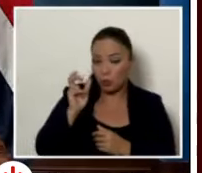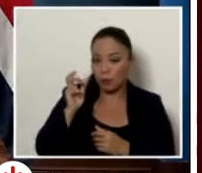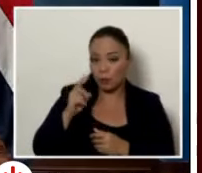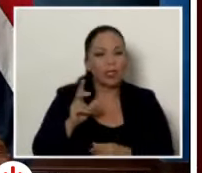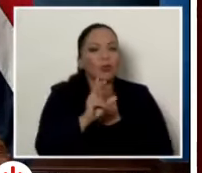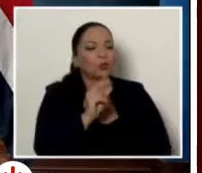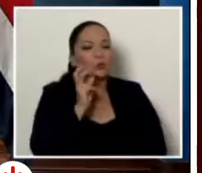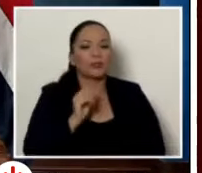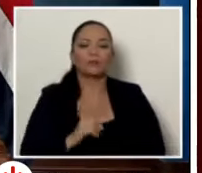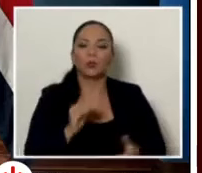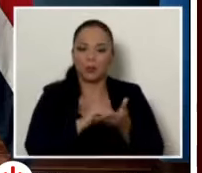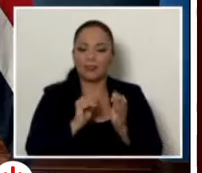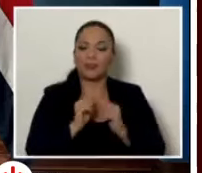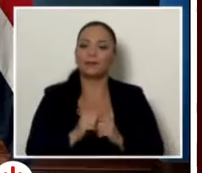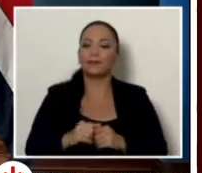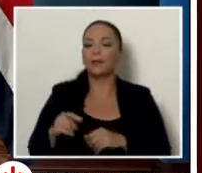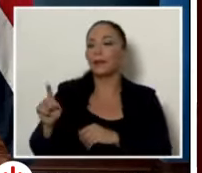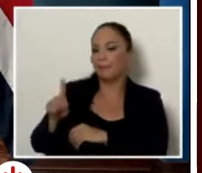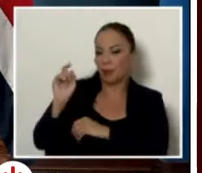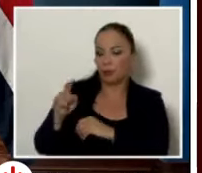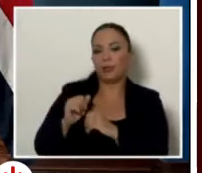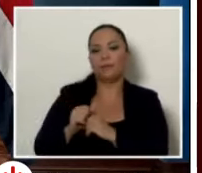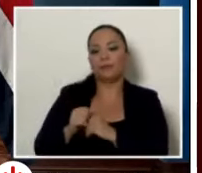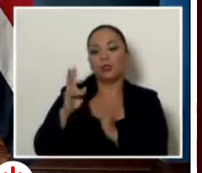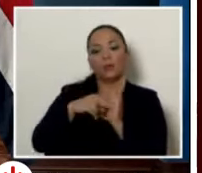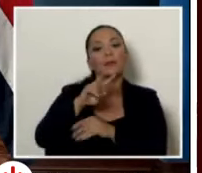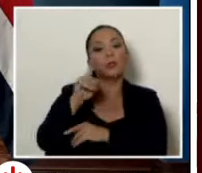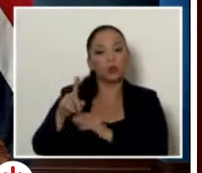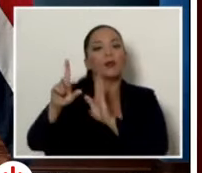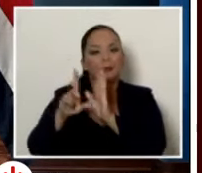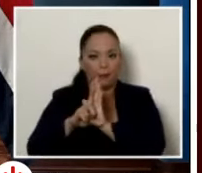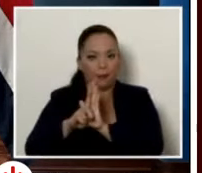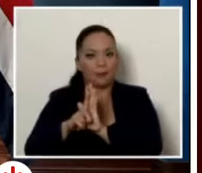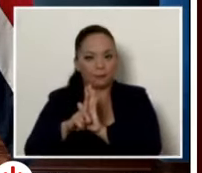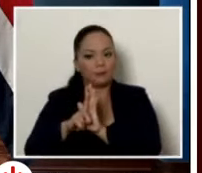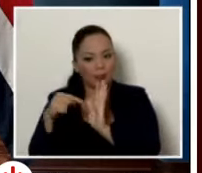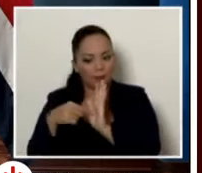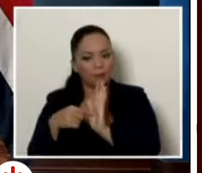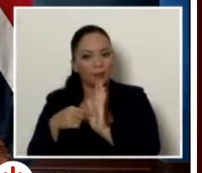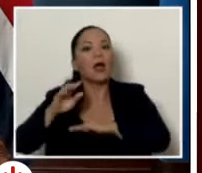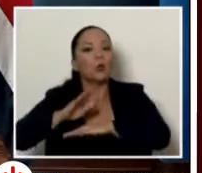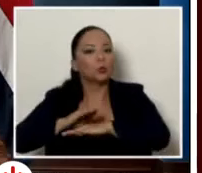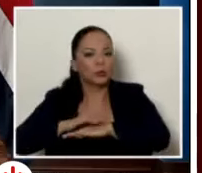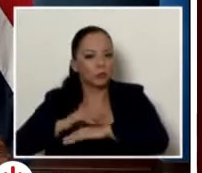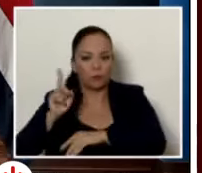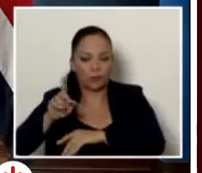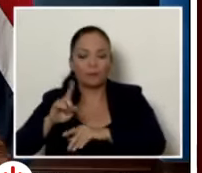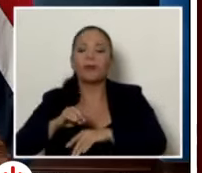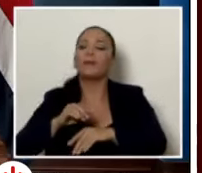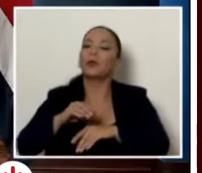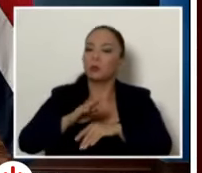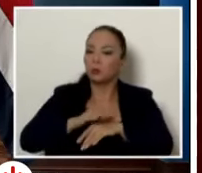la pregunta es en el 21 hubo una ley autorizando no obligando autorizando la venda de activos